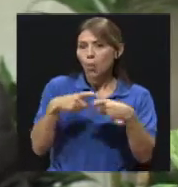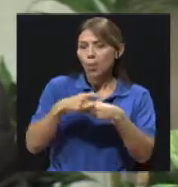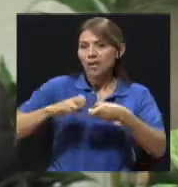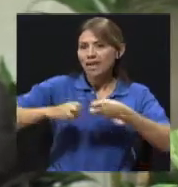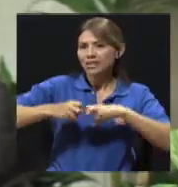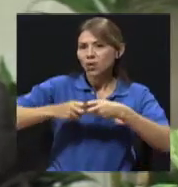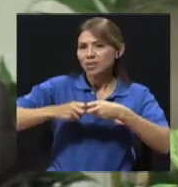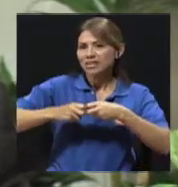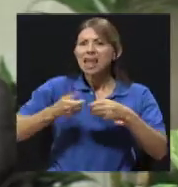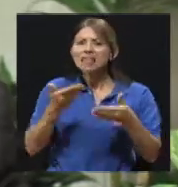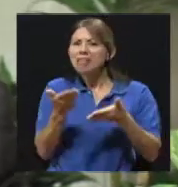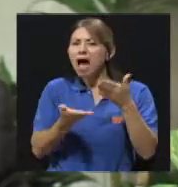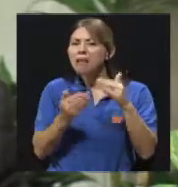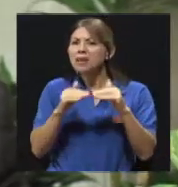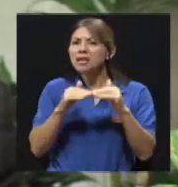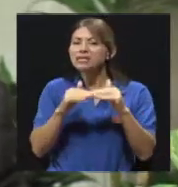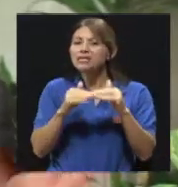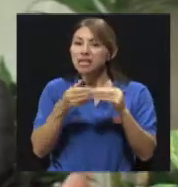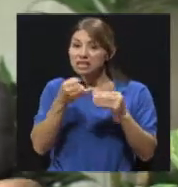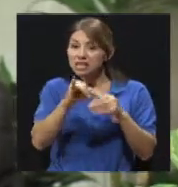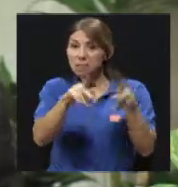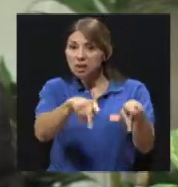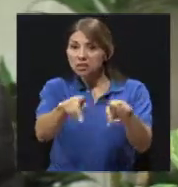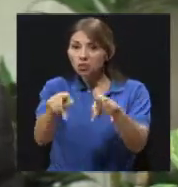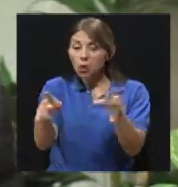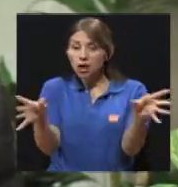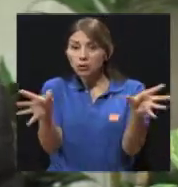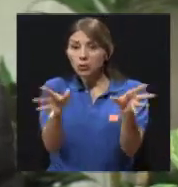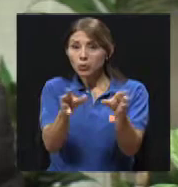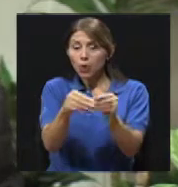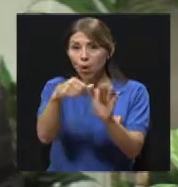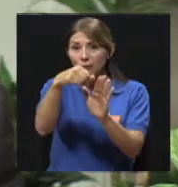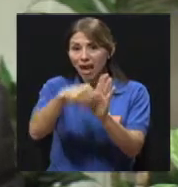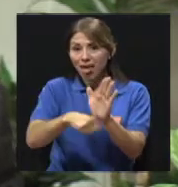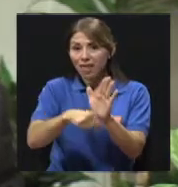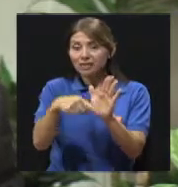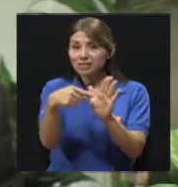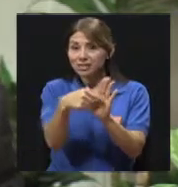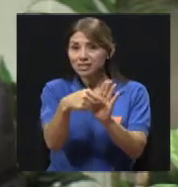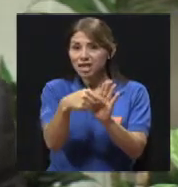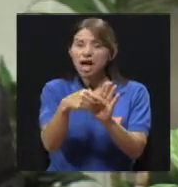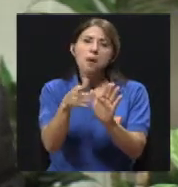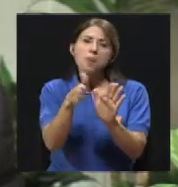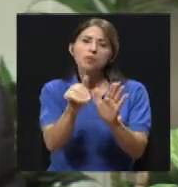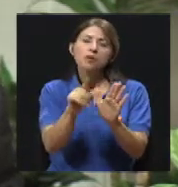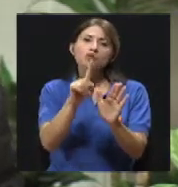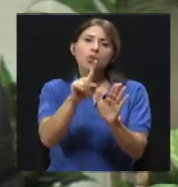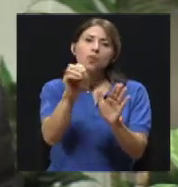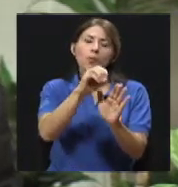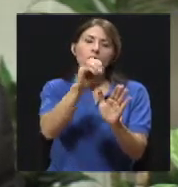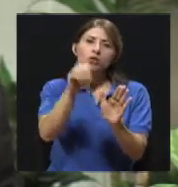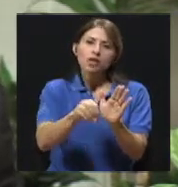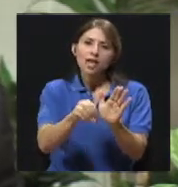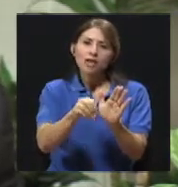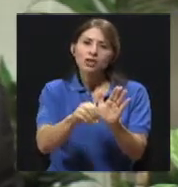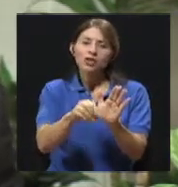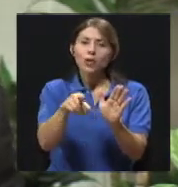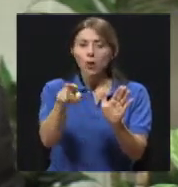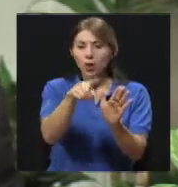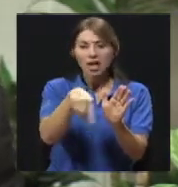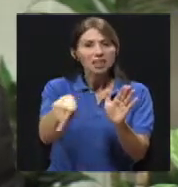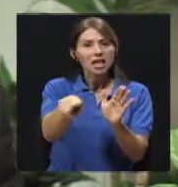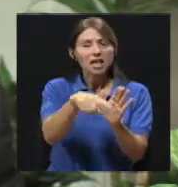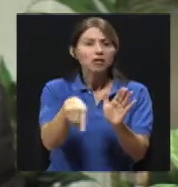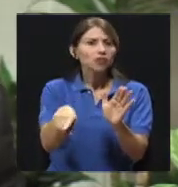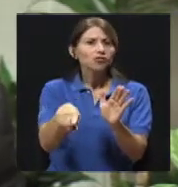se ubiquen por debajo del 1% de los pacientes operados con apendicitis, grado 1, grado 2, que se diagnostican y se